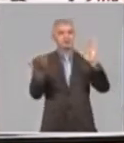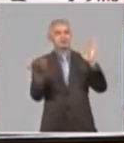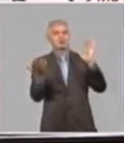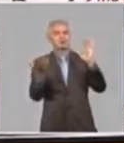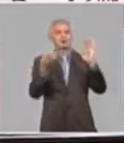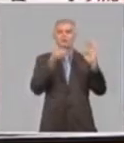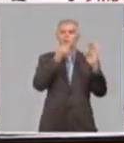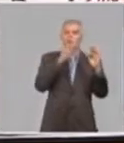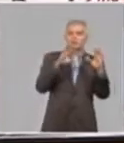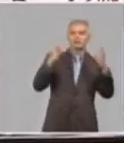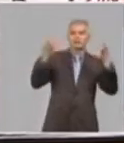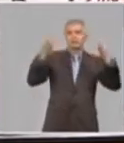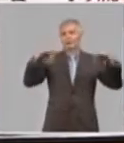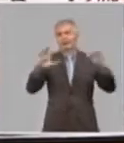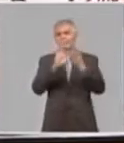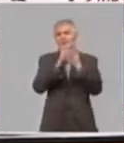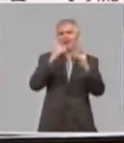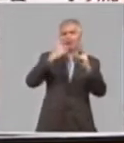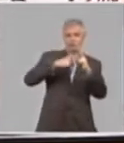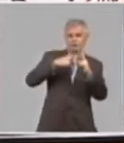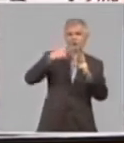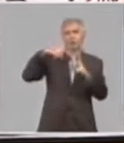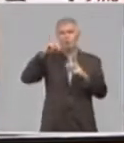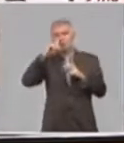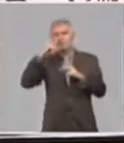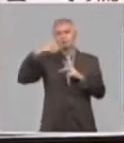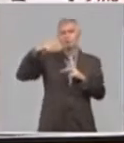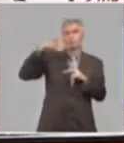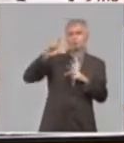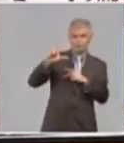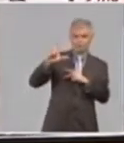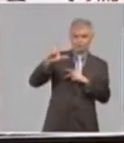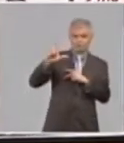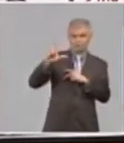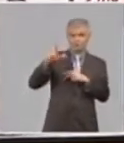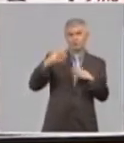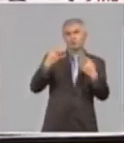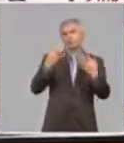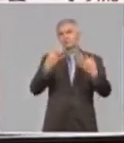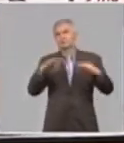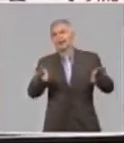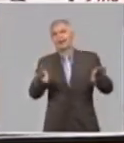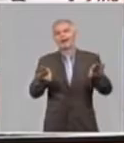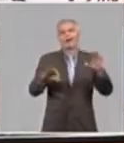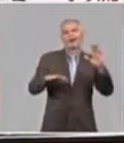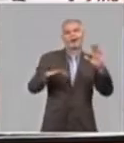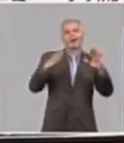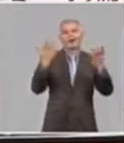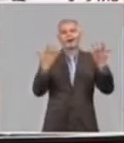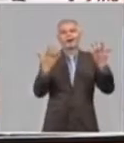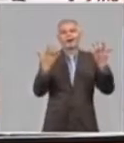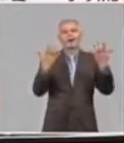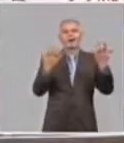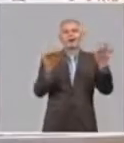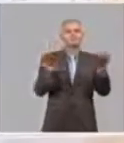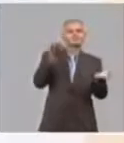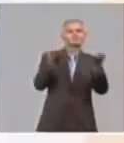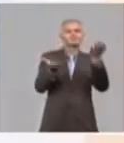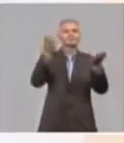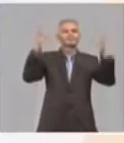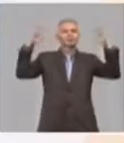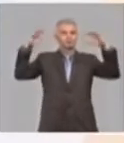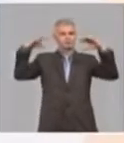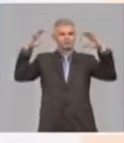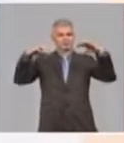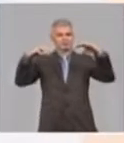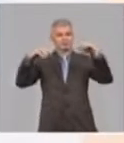normales en mayo, en junio, en julio. en el rango de precipitaciones que históricamente se han planteado. Y